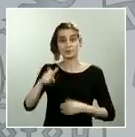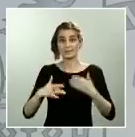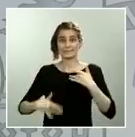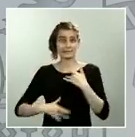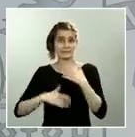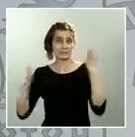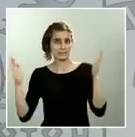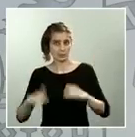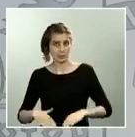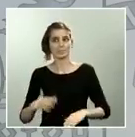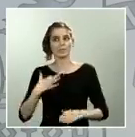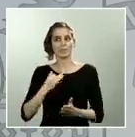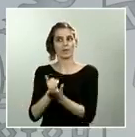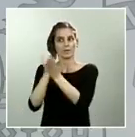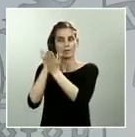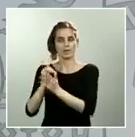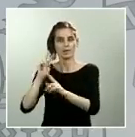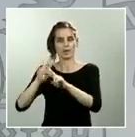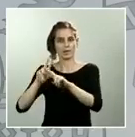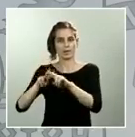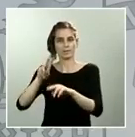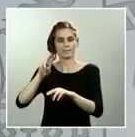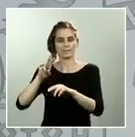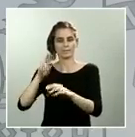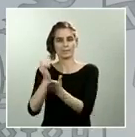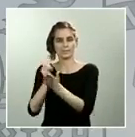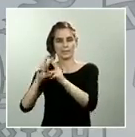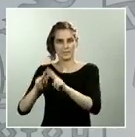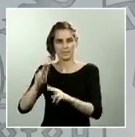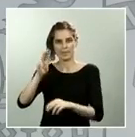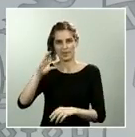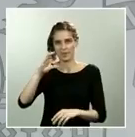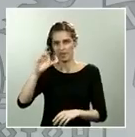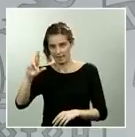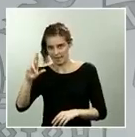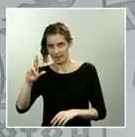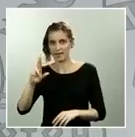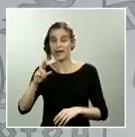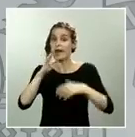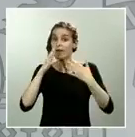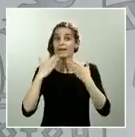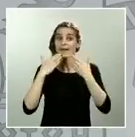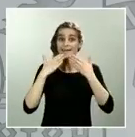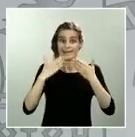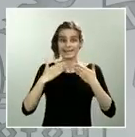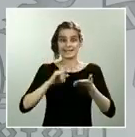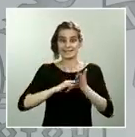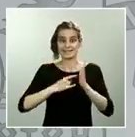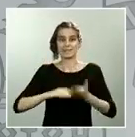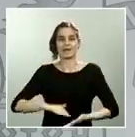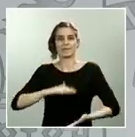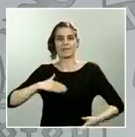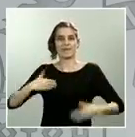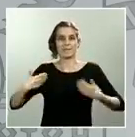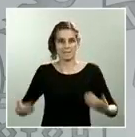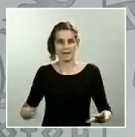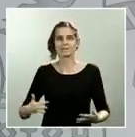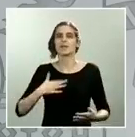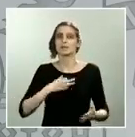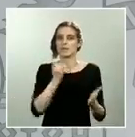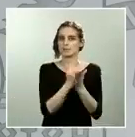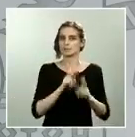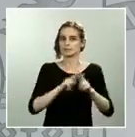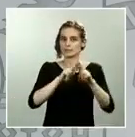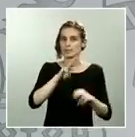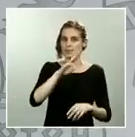PCR porque la capacidad del sistema está siendo el doble y por otra parte por el estudio serológico que se va a hacer a población sana